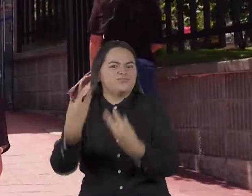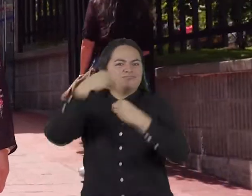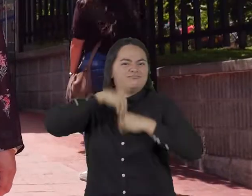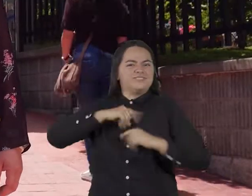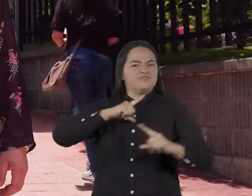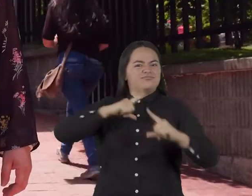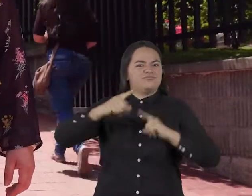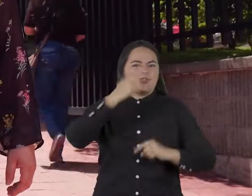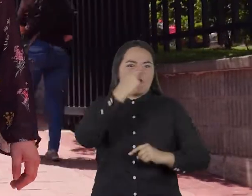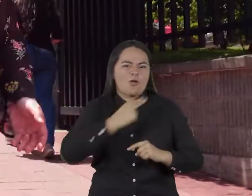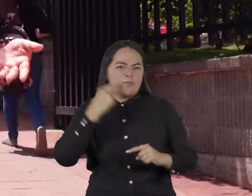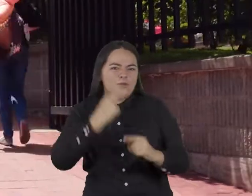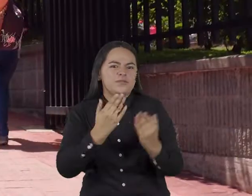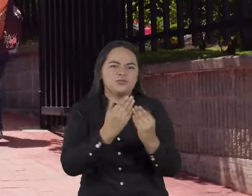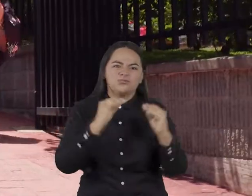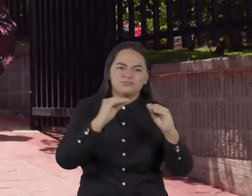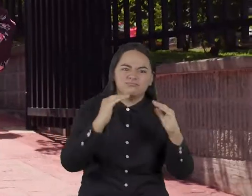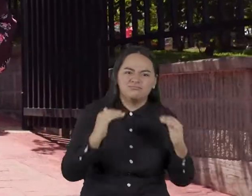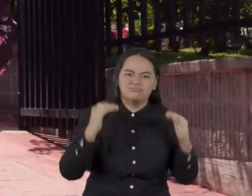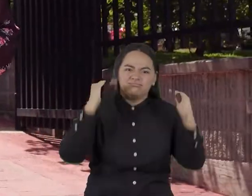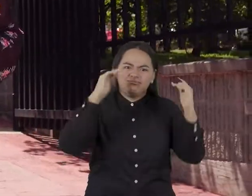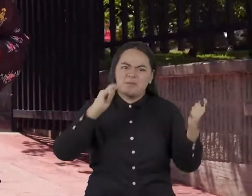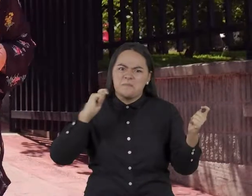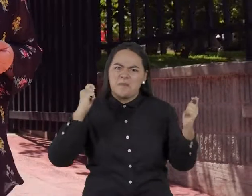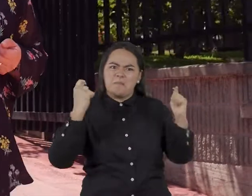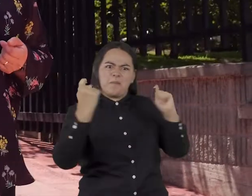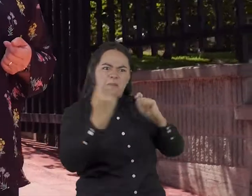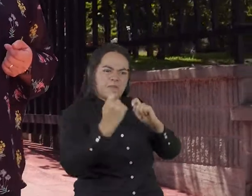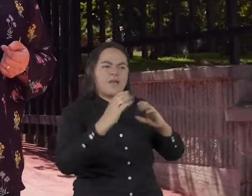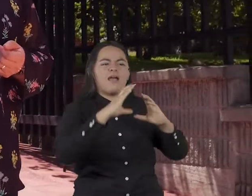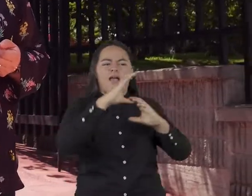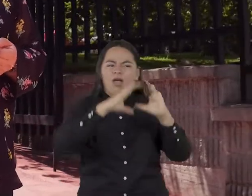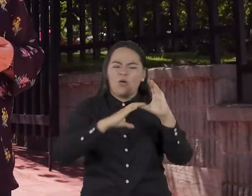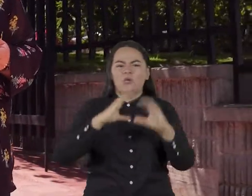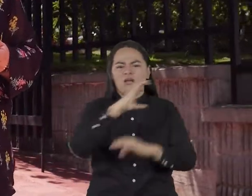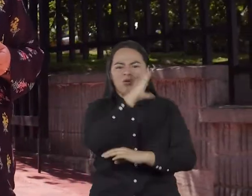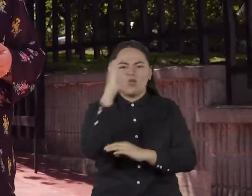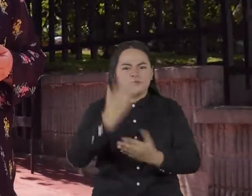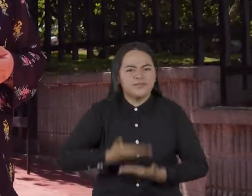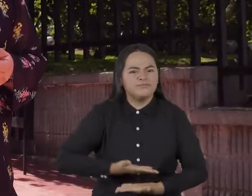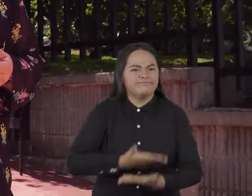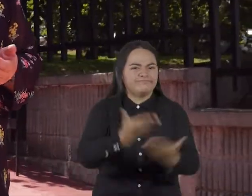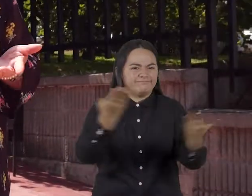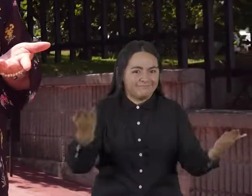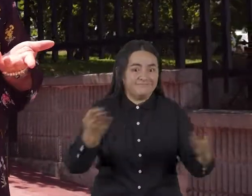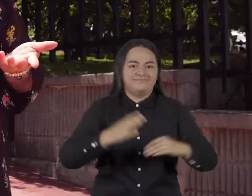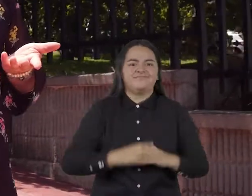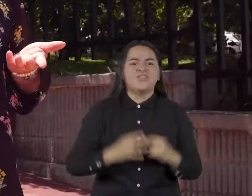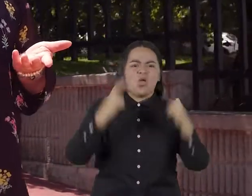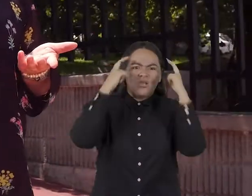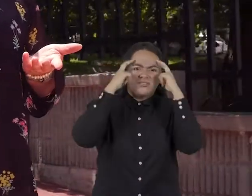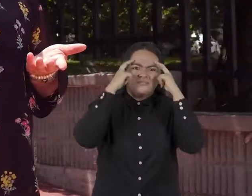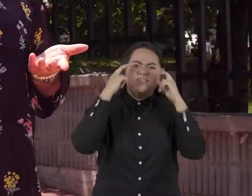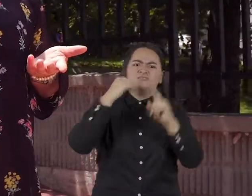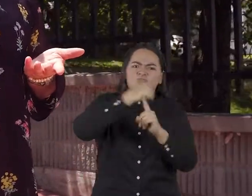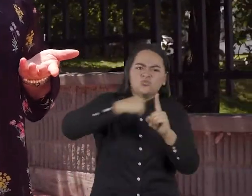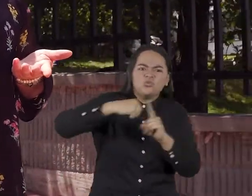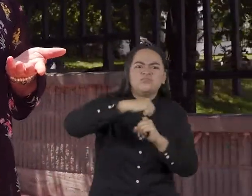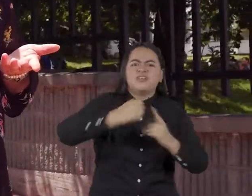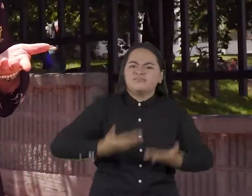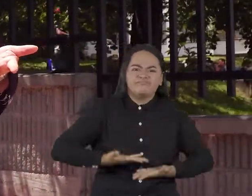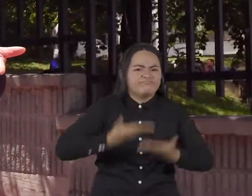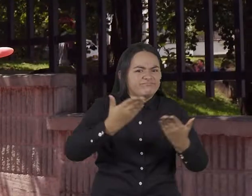materia de educación superior. Aportamos con el conocimiento a la construcción de una mejor sociedad, dispuesta a proponer e